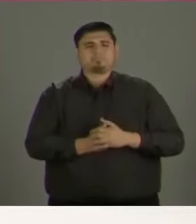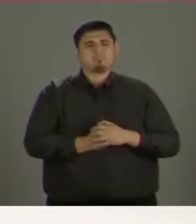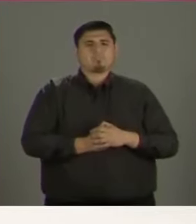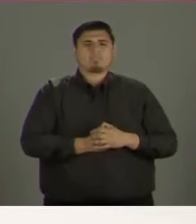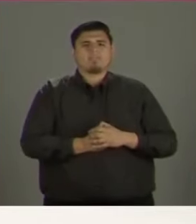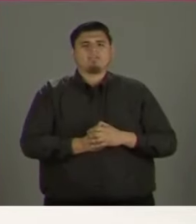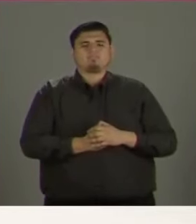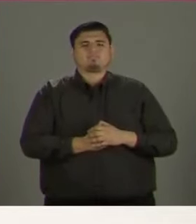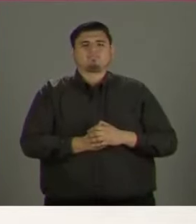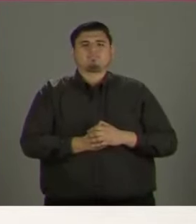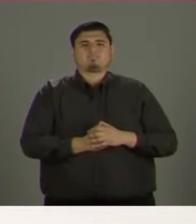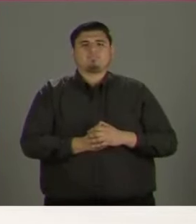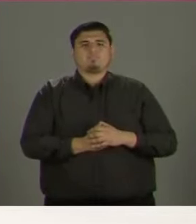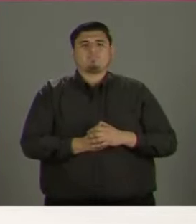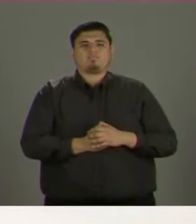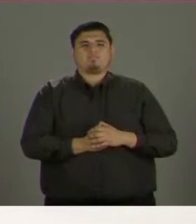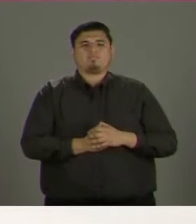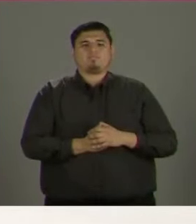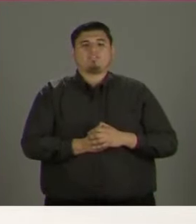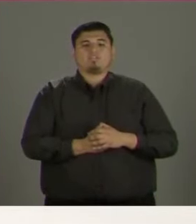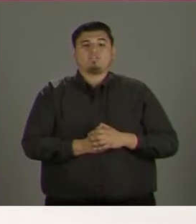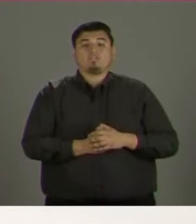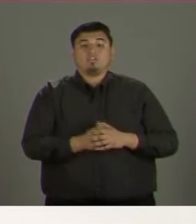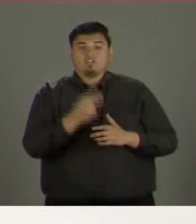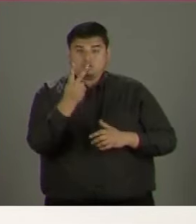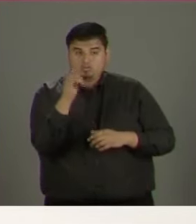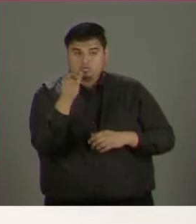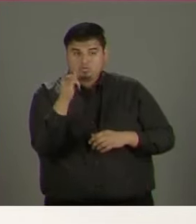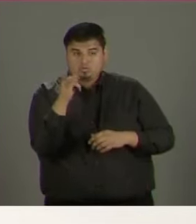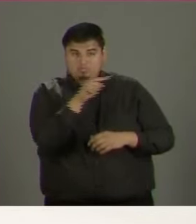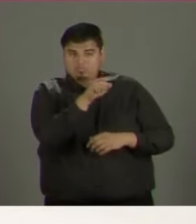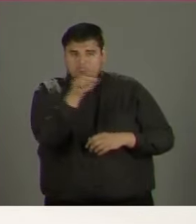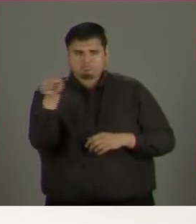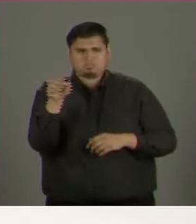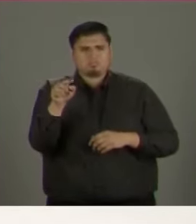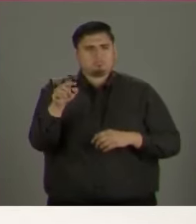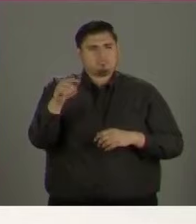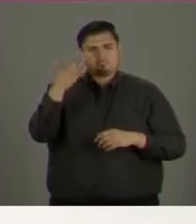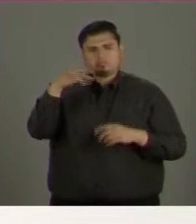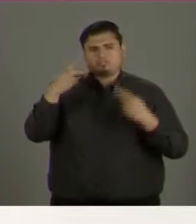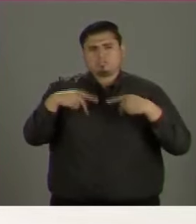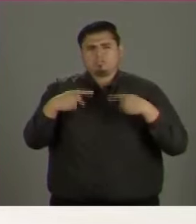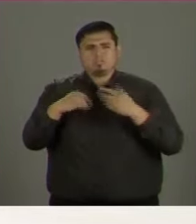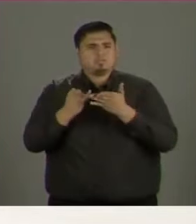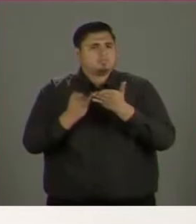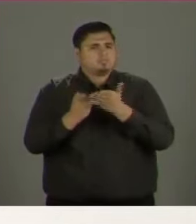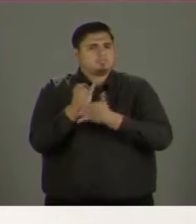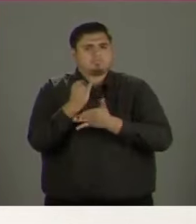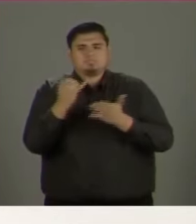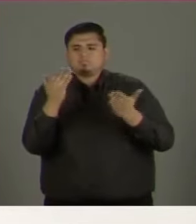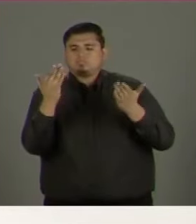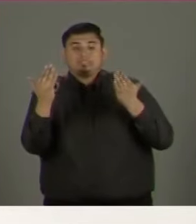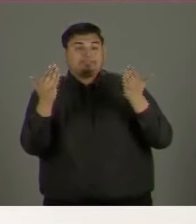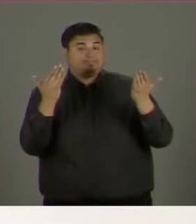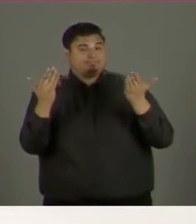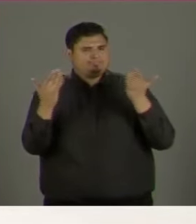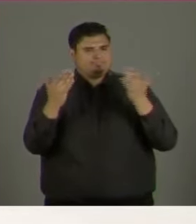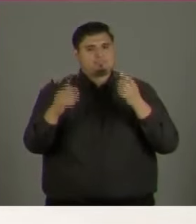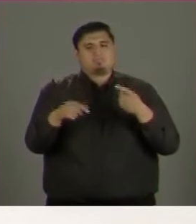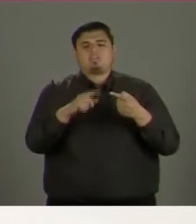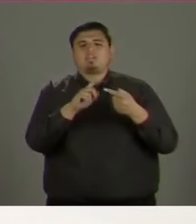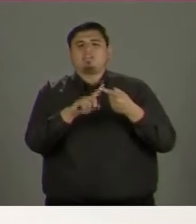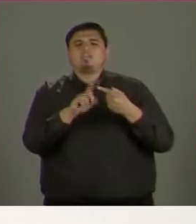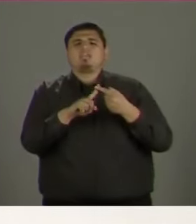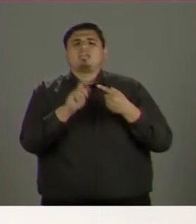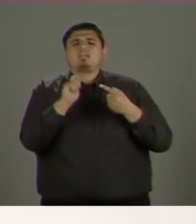Este 2 de junio, las y los jaliscienses podremos elegir entre dos caminos. El camino del retroceso,